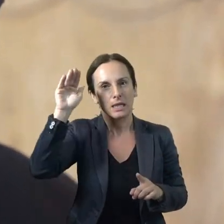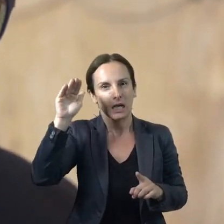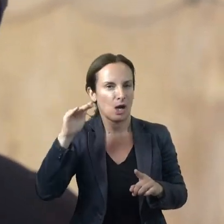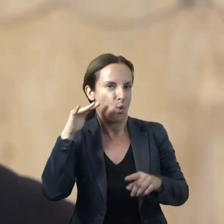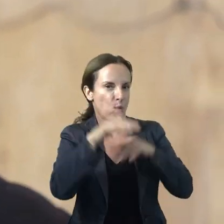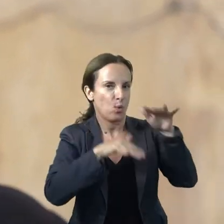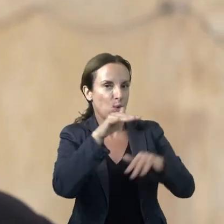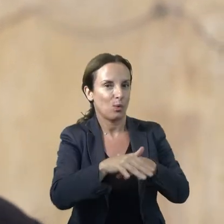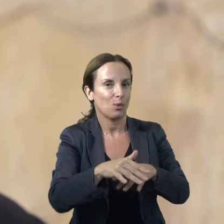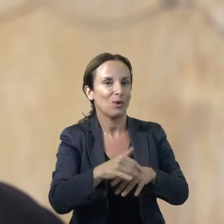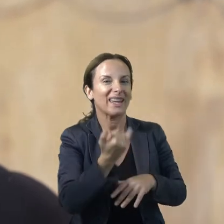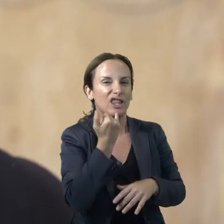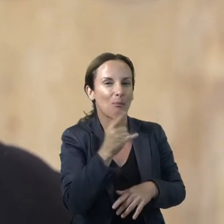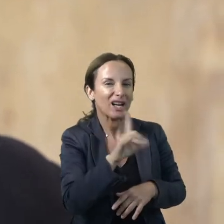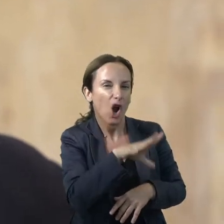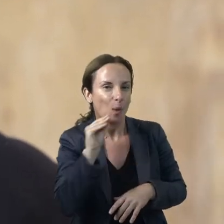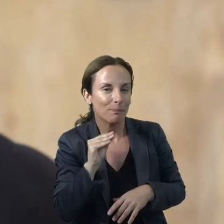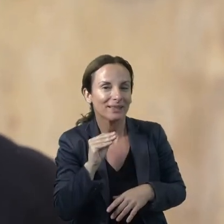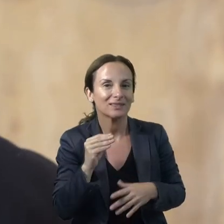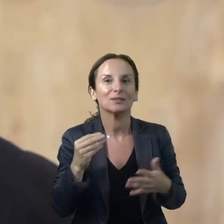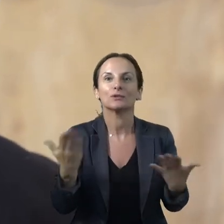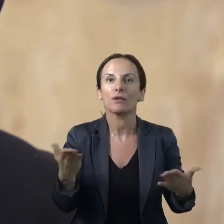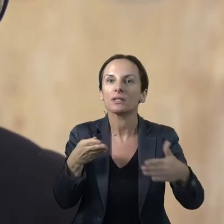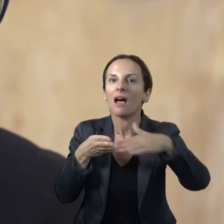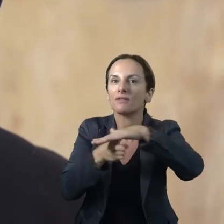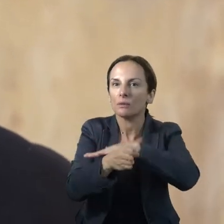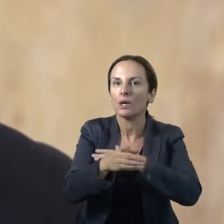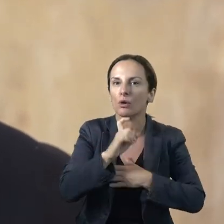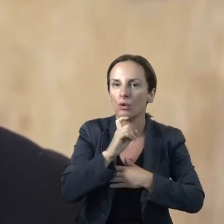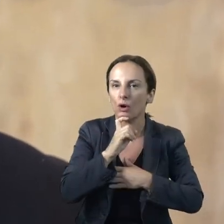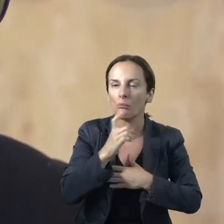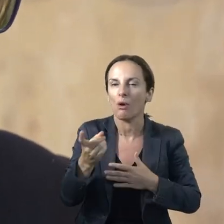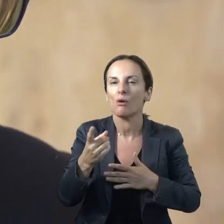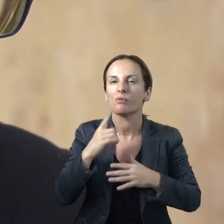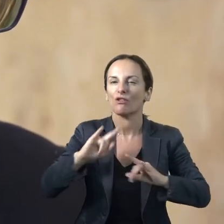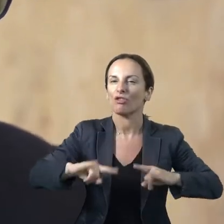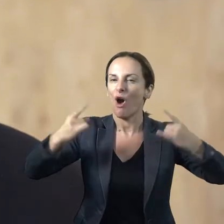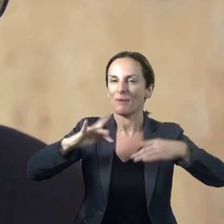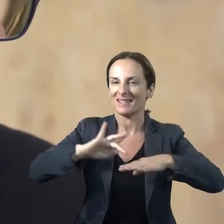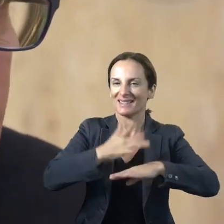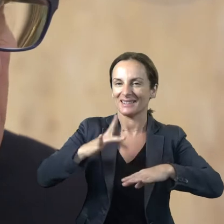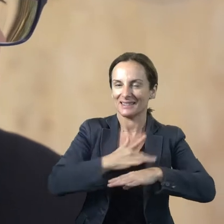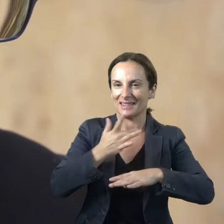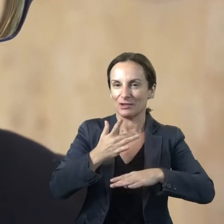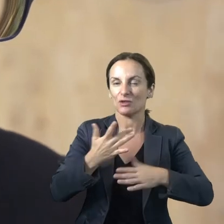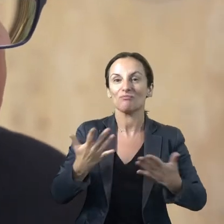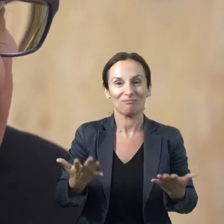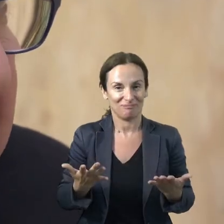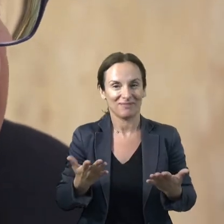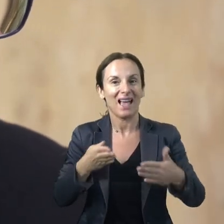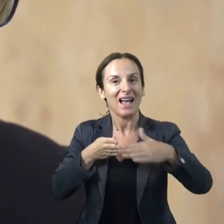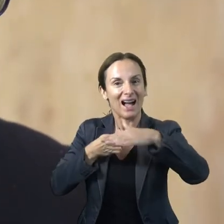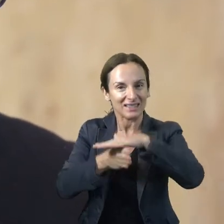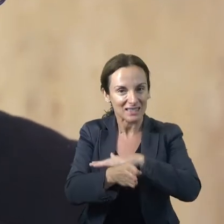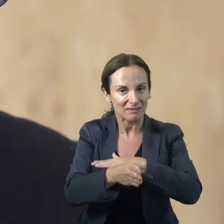dificultades de entender nuestro idioma, si no lo saben, por lo tanto vamos a potenciar los sentidos. Vamos a hacer museos para